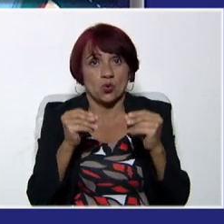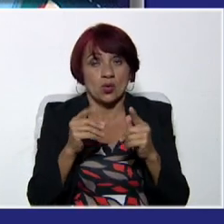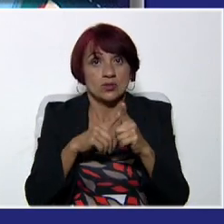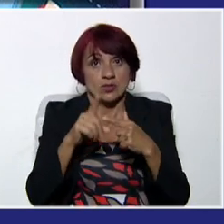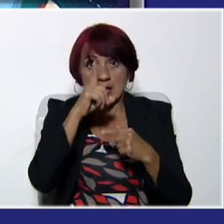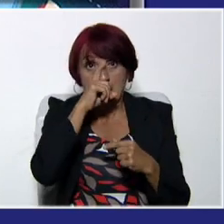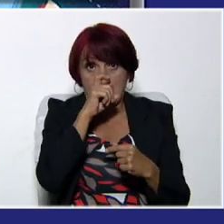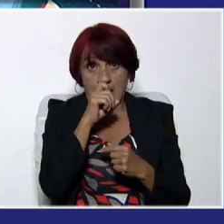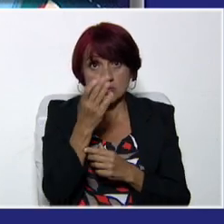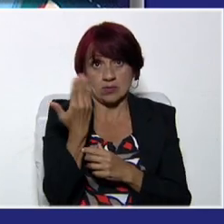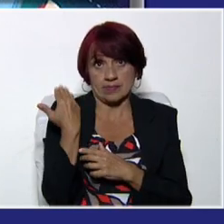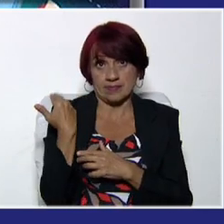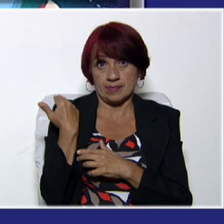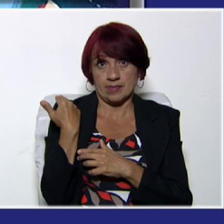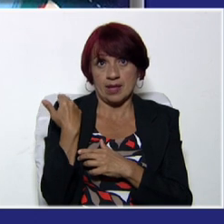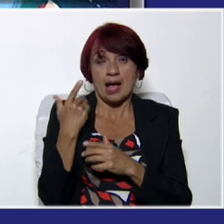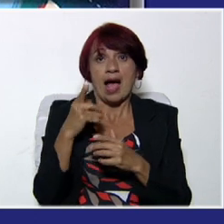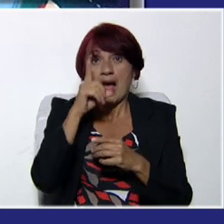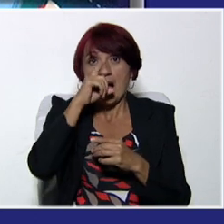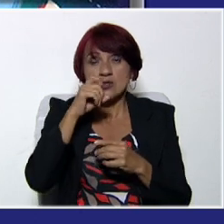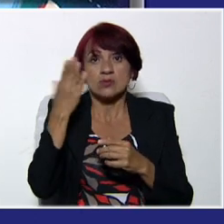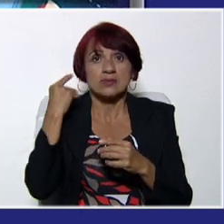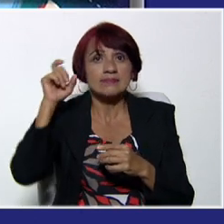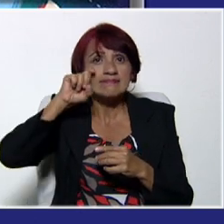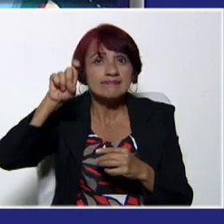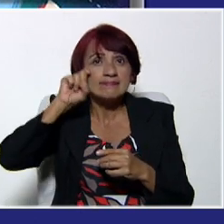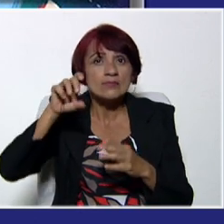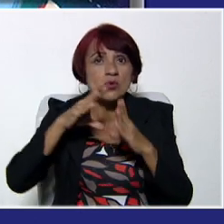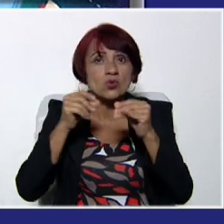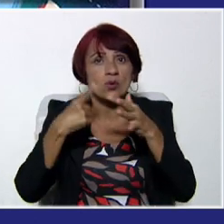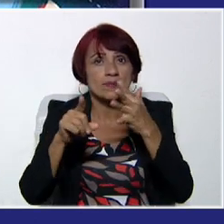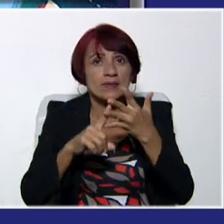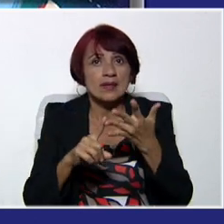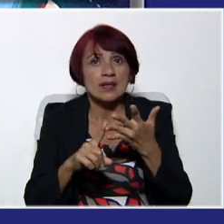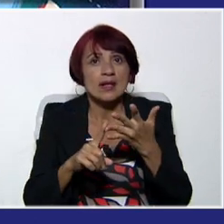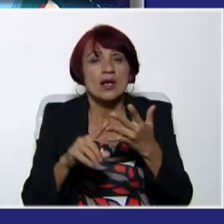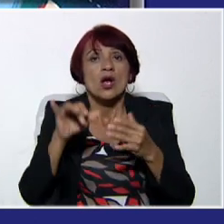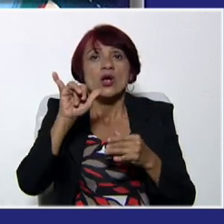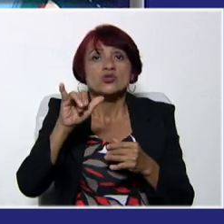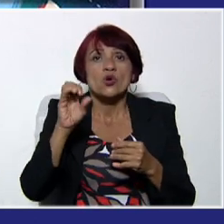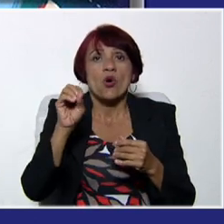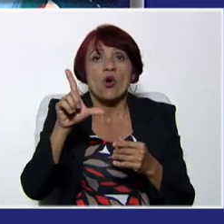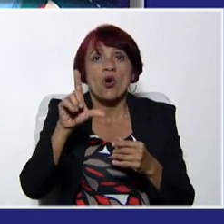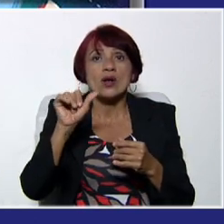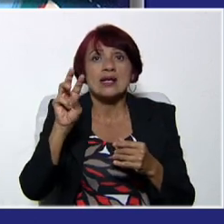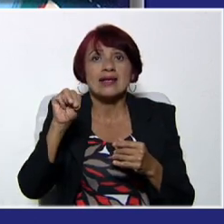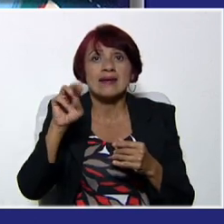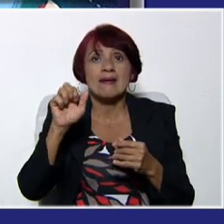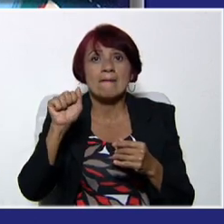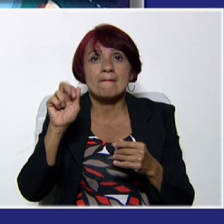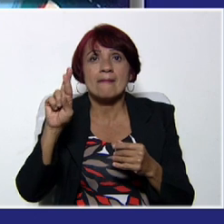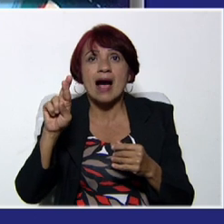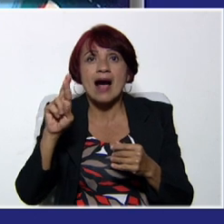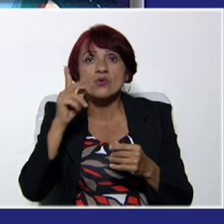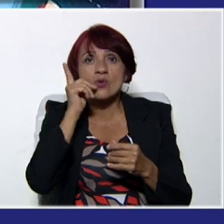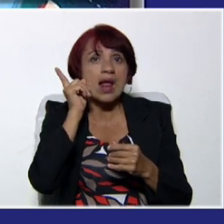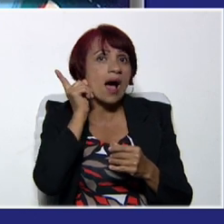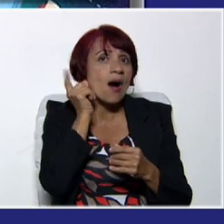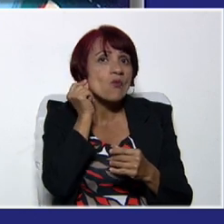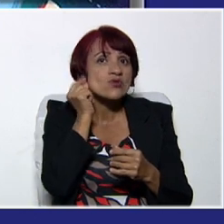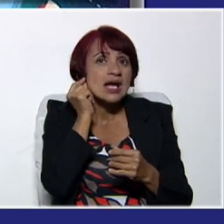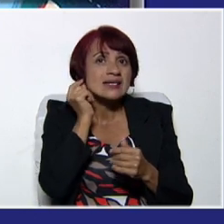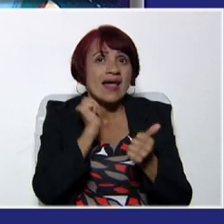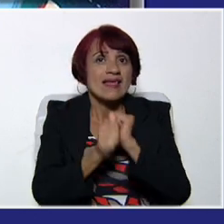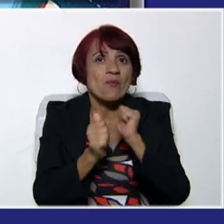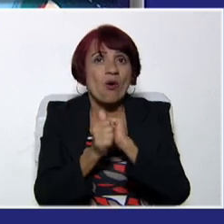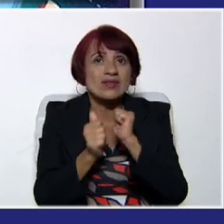el año pasado, en la lámina ustedes van a observar a Yulimar. ¿Quién es Yulimar? Nada más y nada menos una deportista que ha dejado muy en alto el nombre de